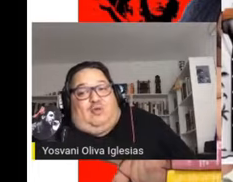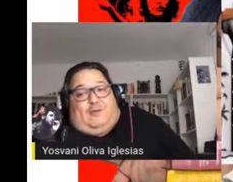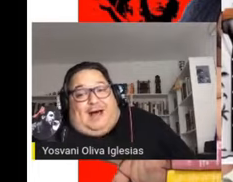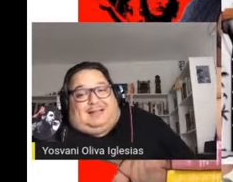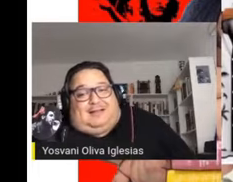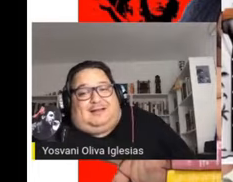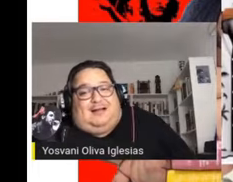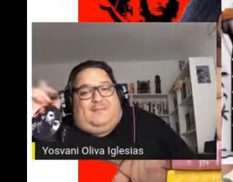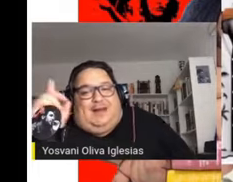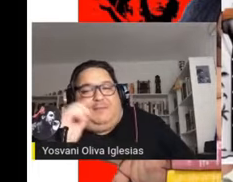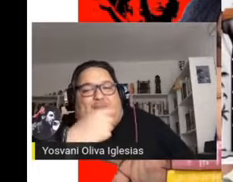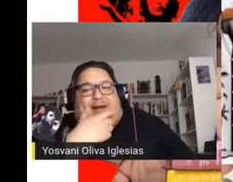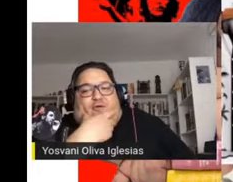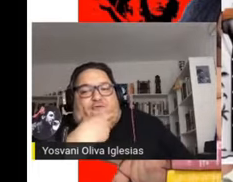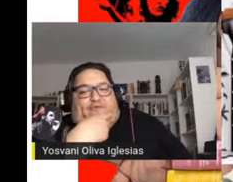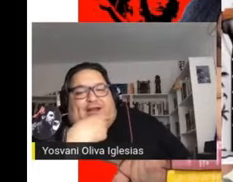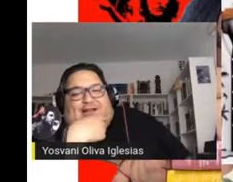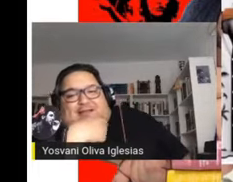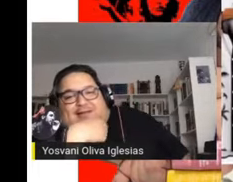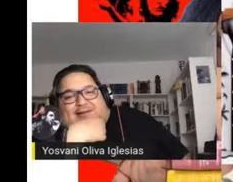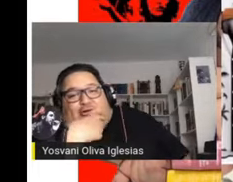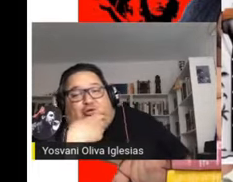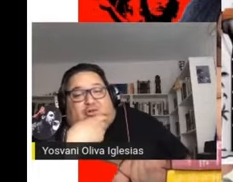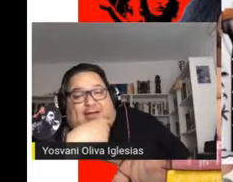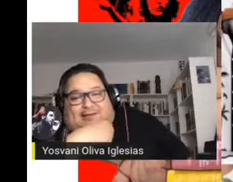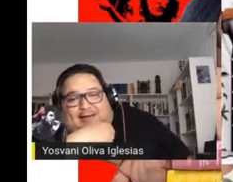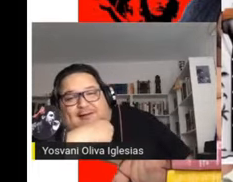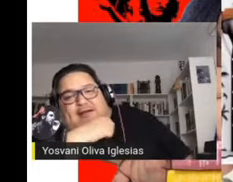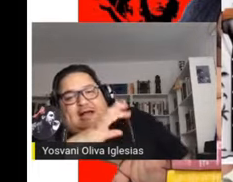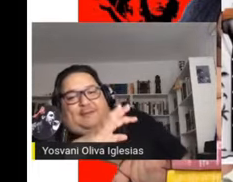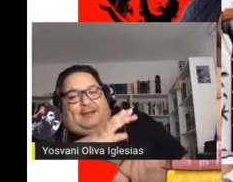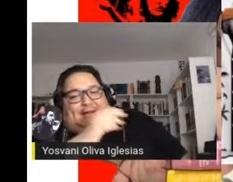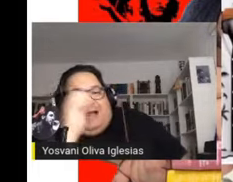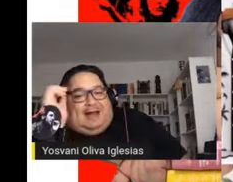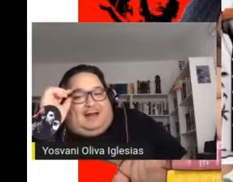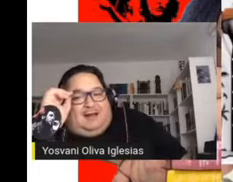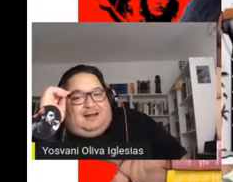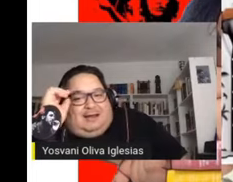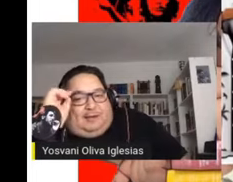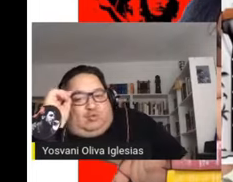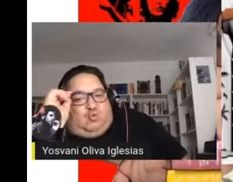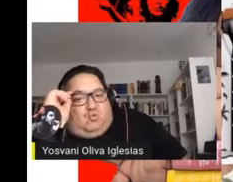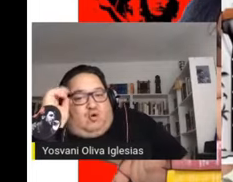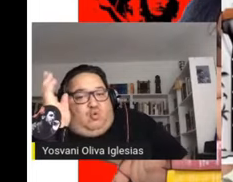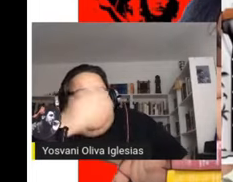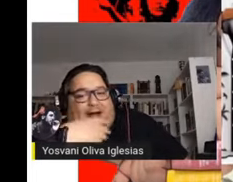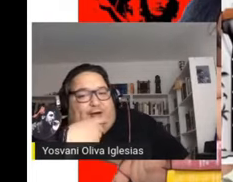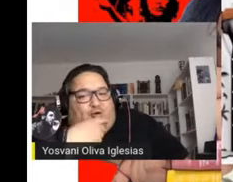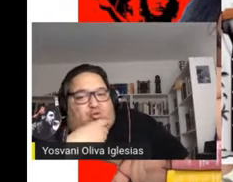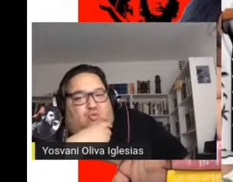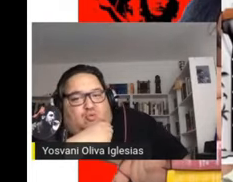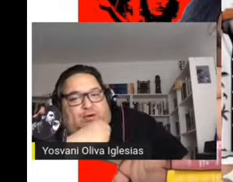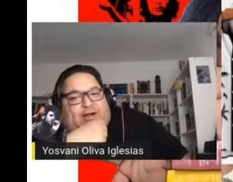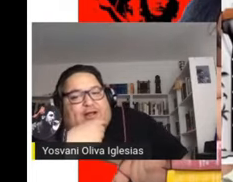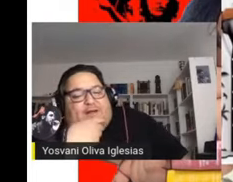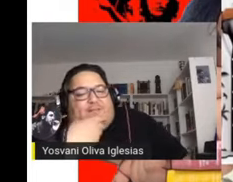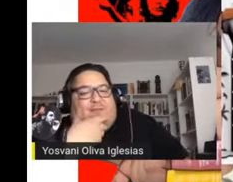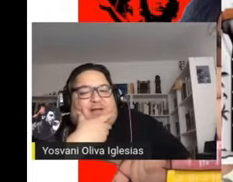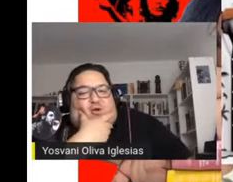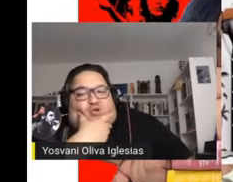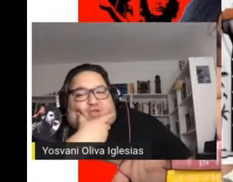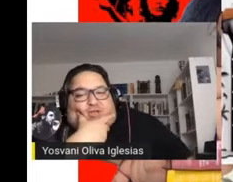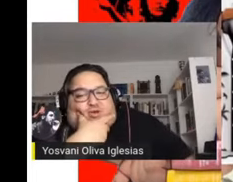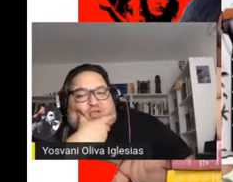los debates de la primera conferencia intercontinental americana que tuvo lugar en octubre